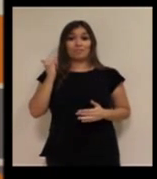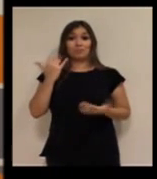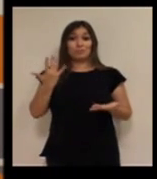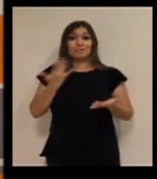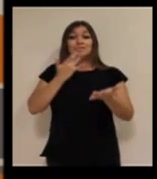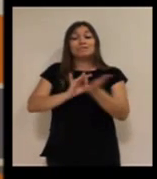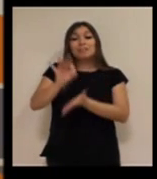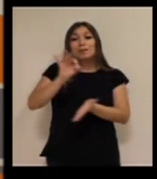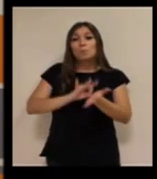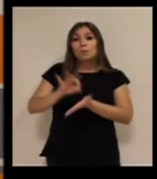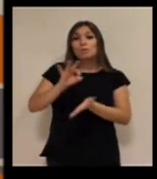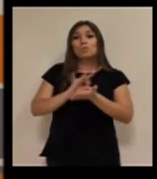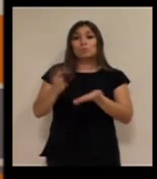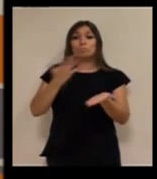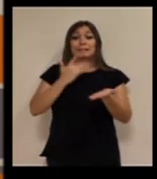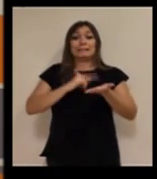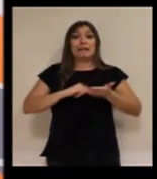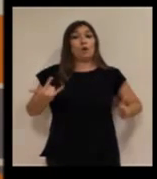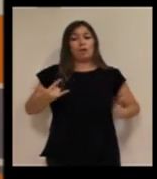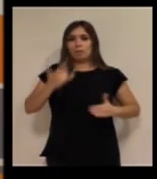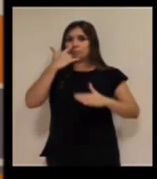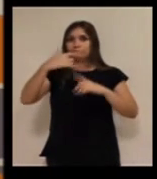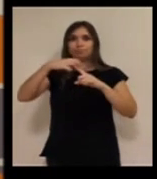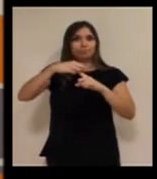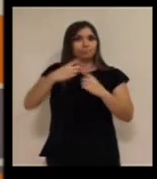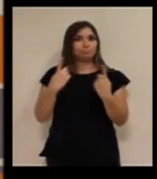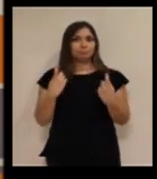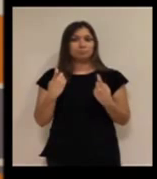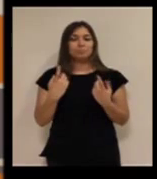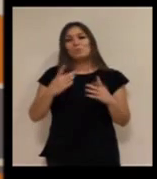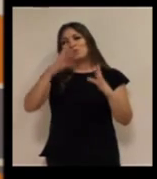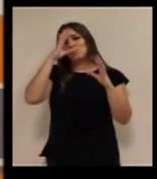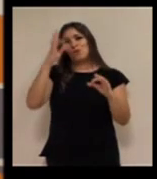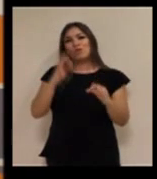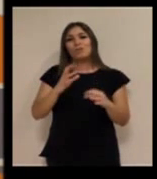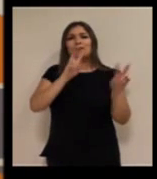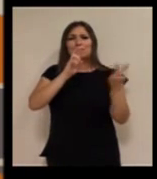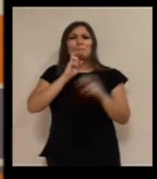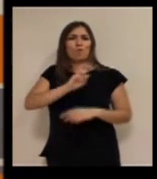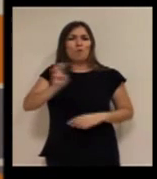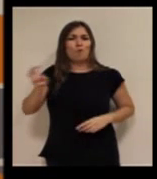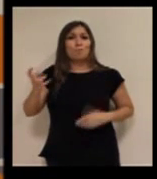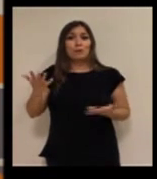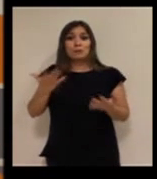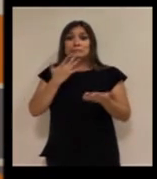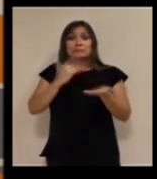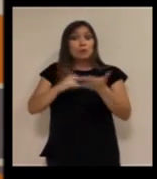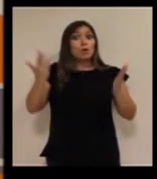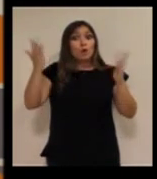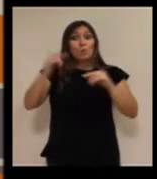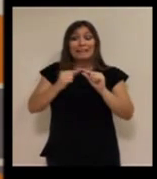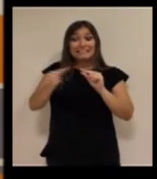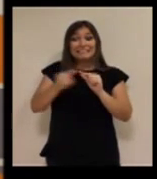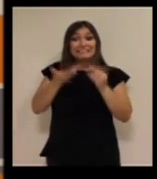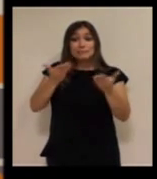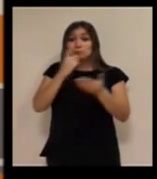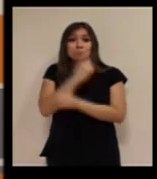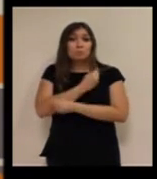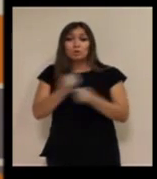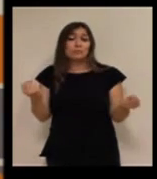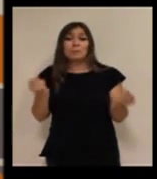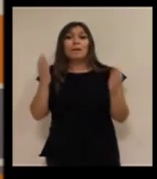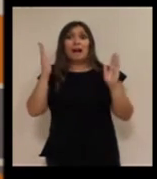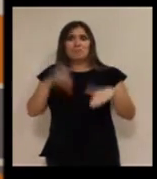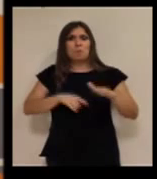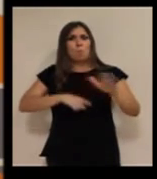esos servicios en los cuales la tecnología es fundamental. Por supuesto que hay más temas, pero sin la tecnología no sería posible el